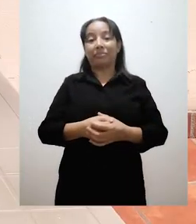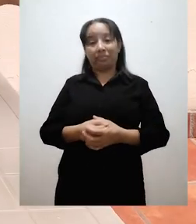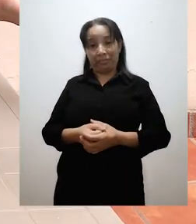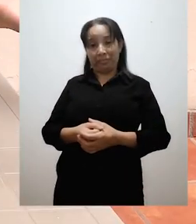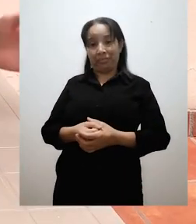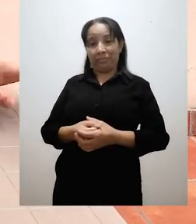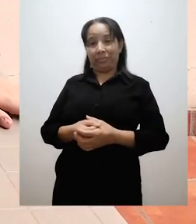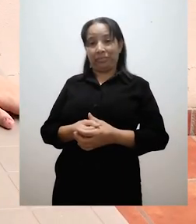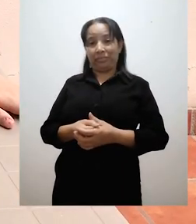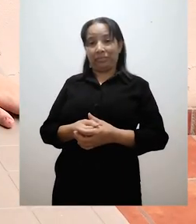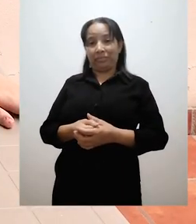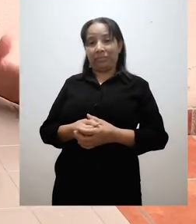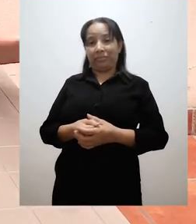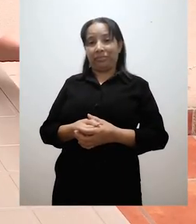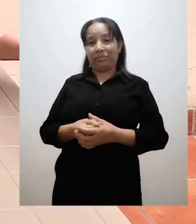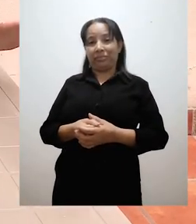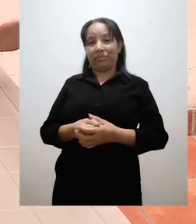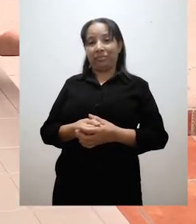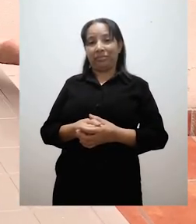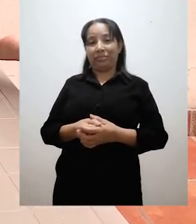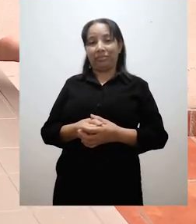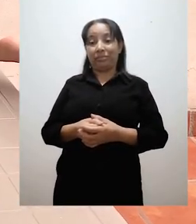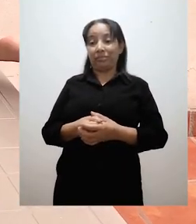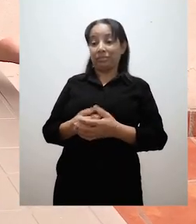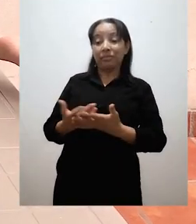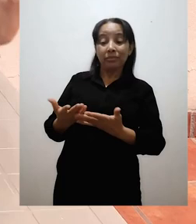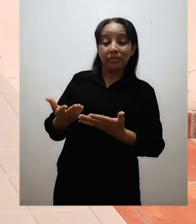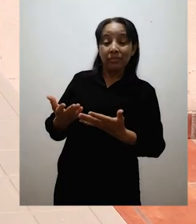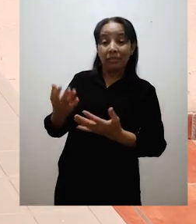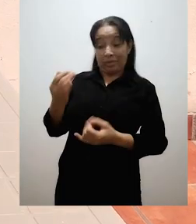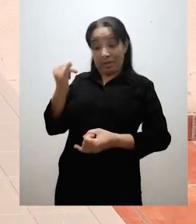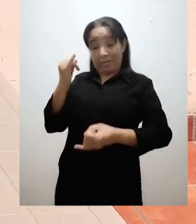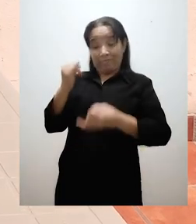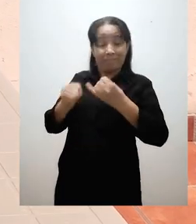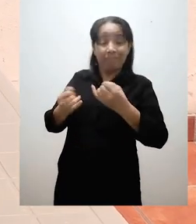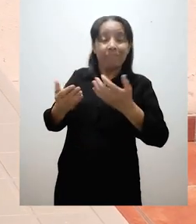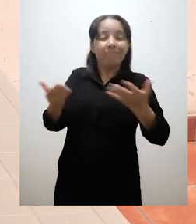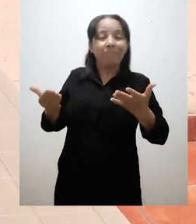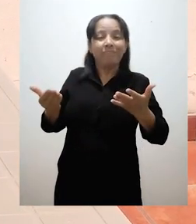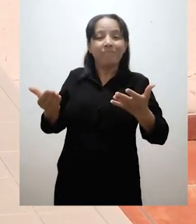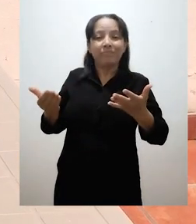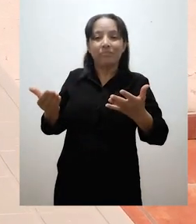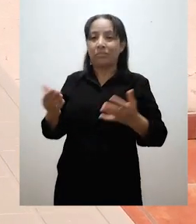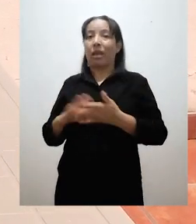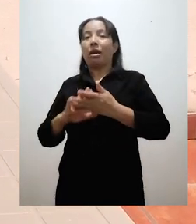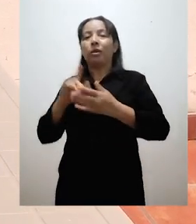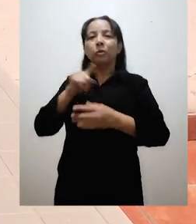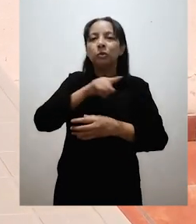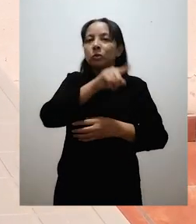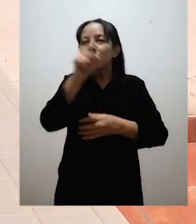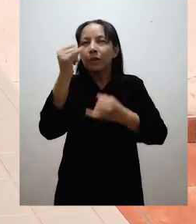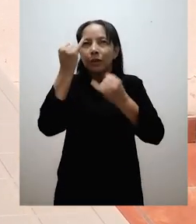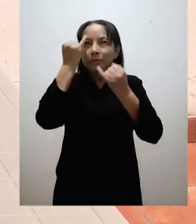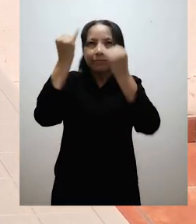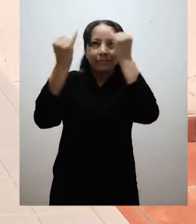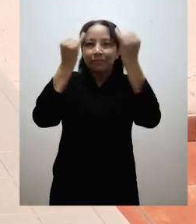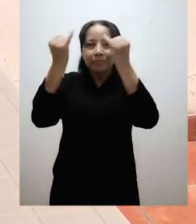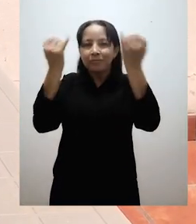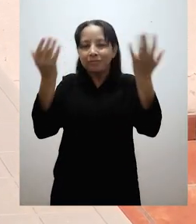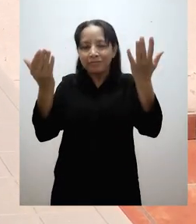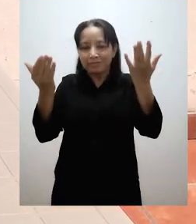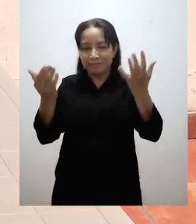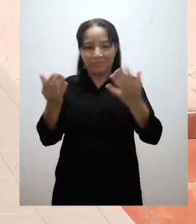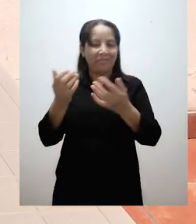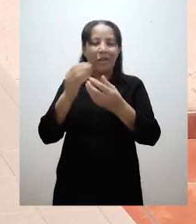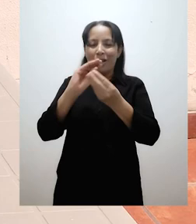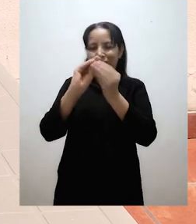Y por último, vamos a hacer cualquier figura con nuestra plastilina casera. Yo le voy a